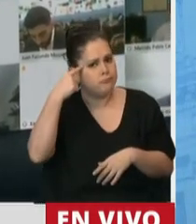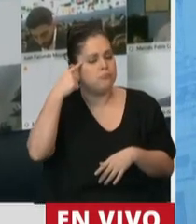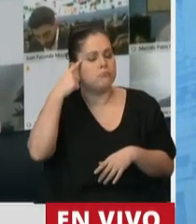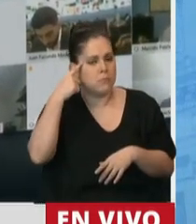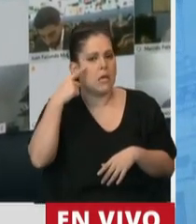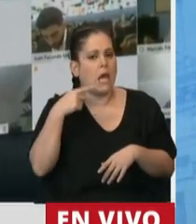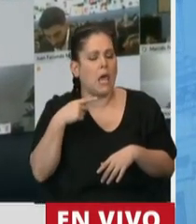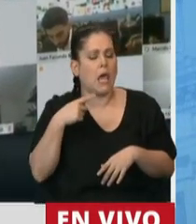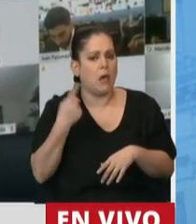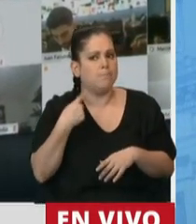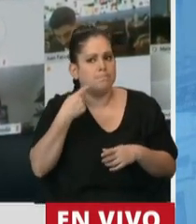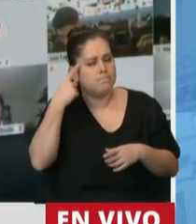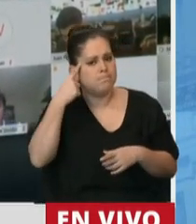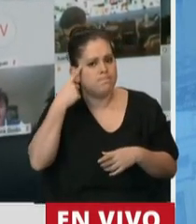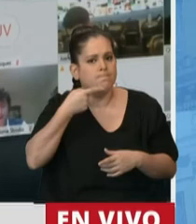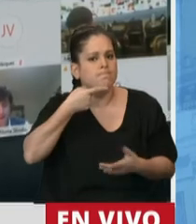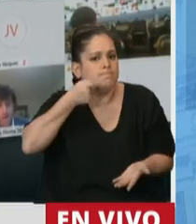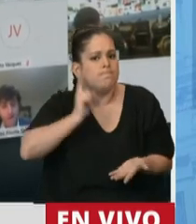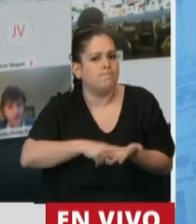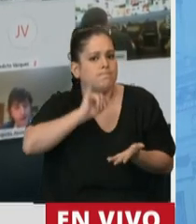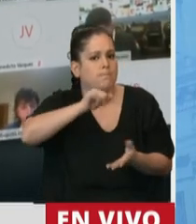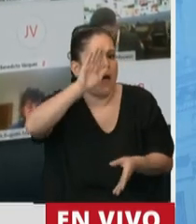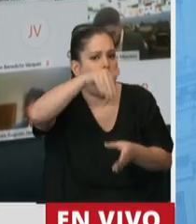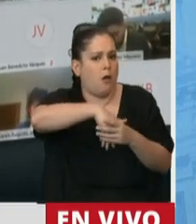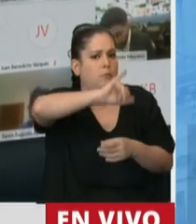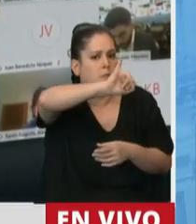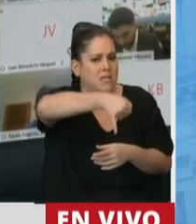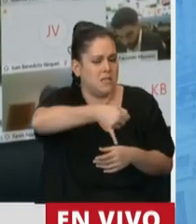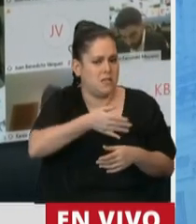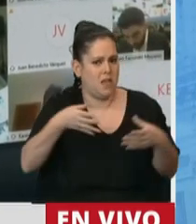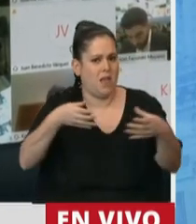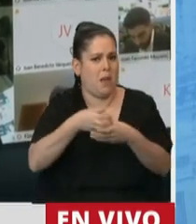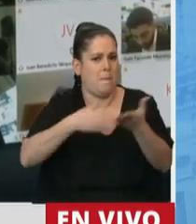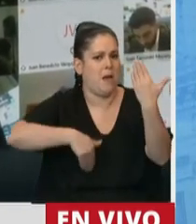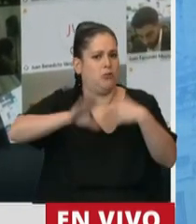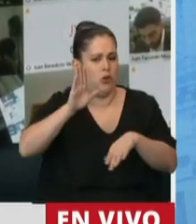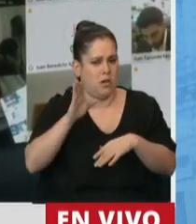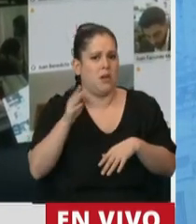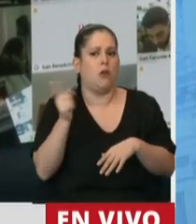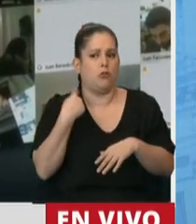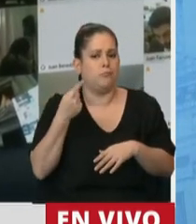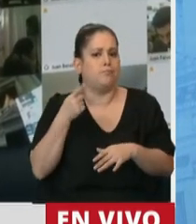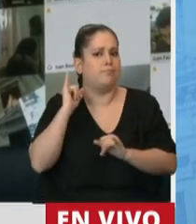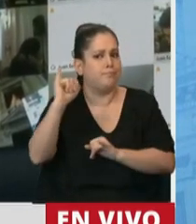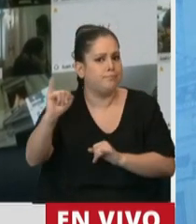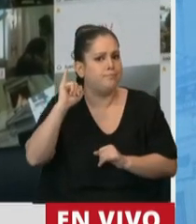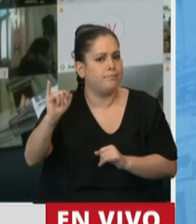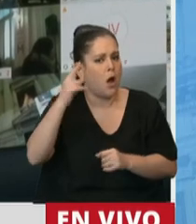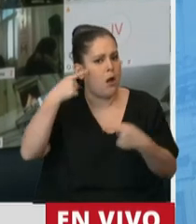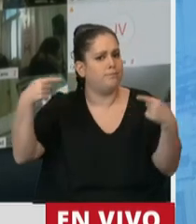a acompañar un dictamen por mayoría, aunque hemos marcado nuestras disidencias.